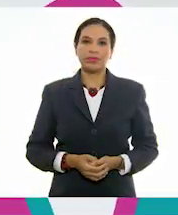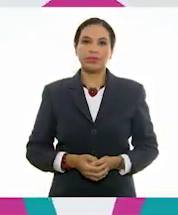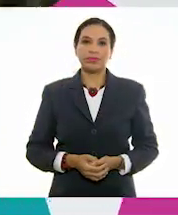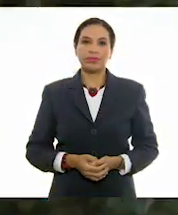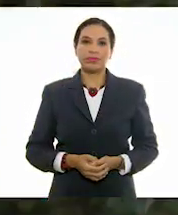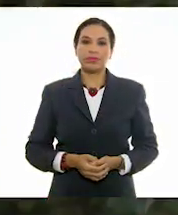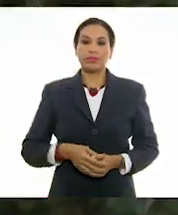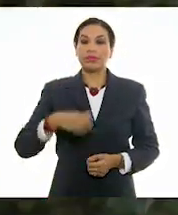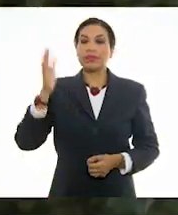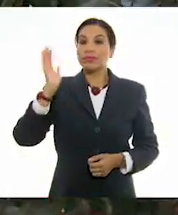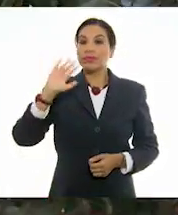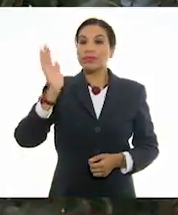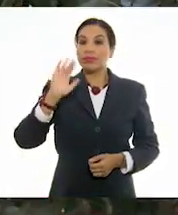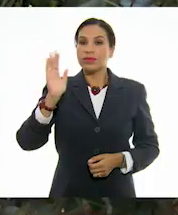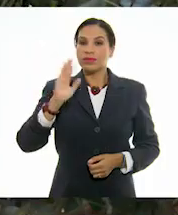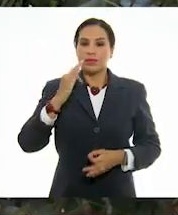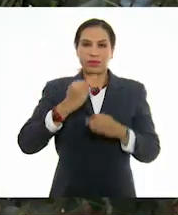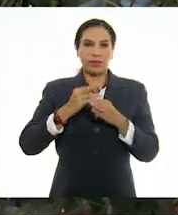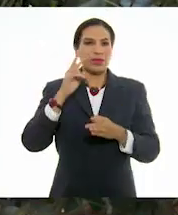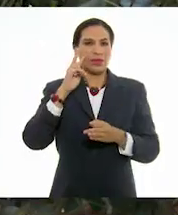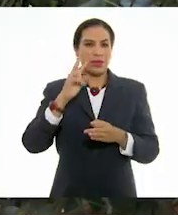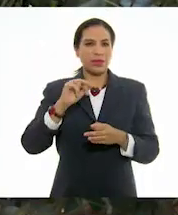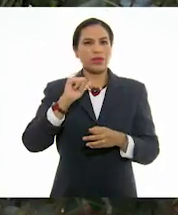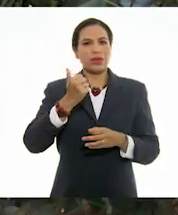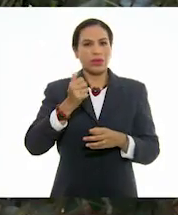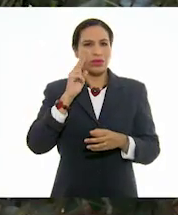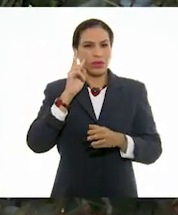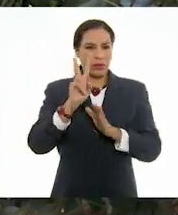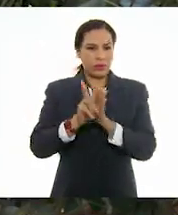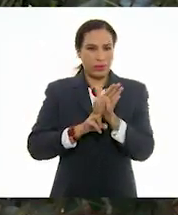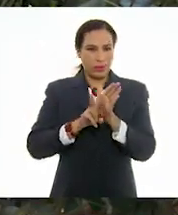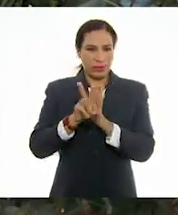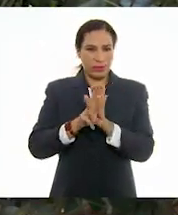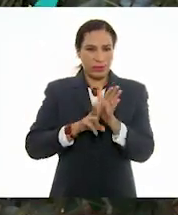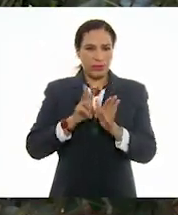¡Hola! Vamos a ver el siguiente video.